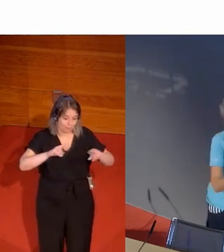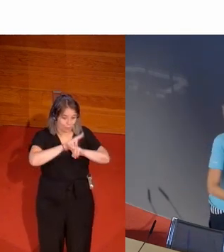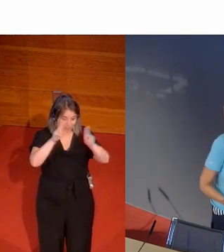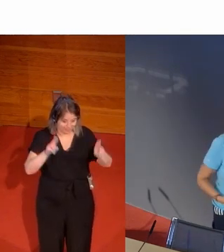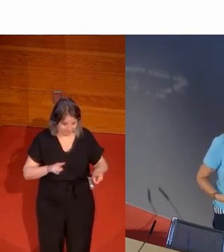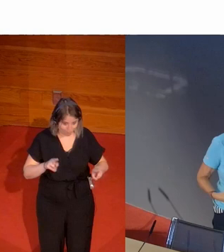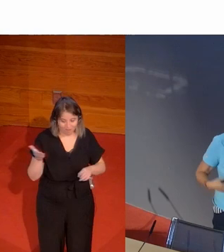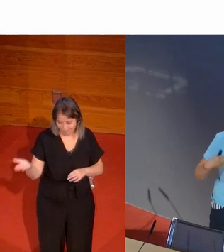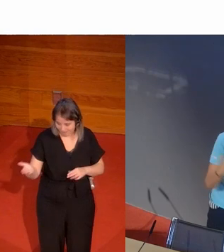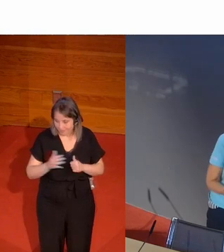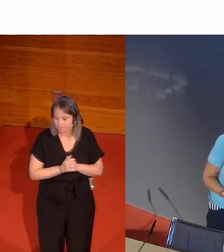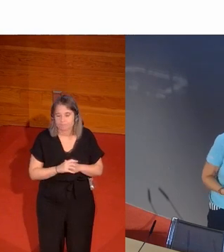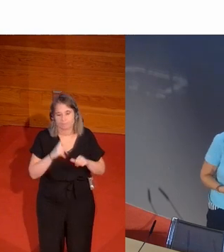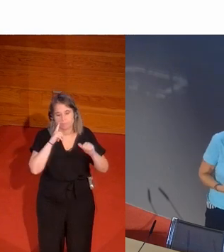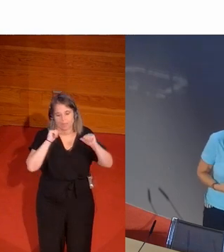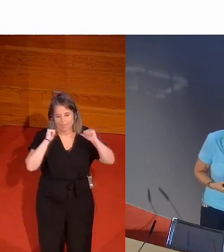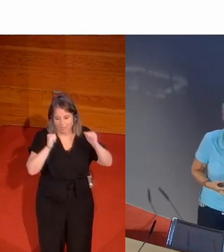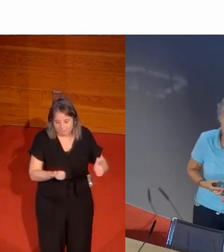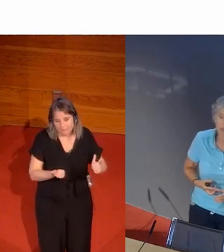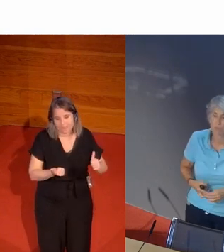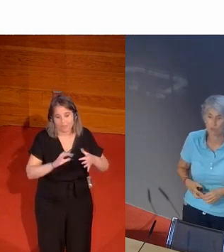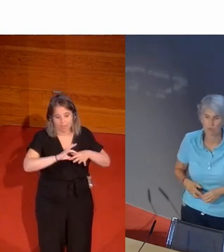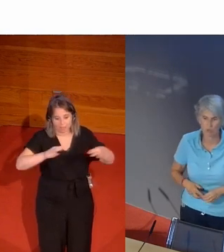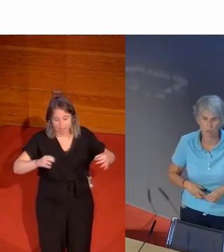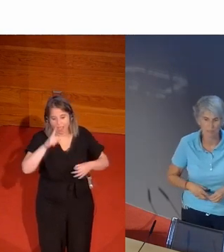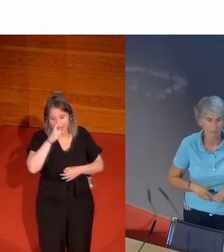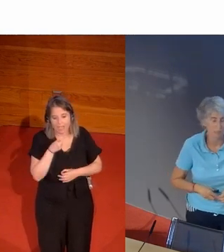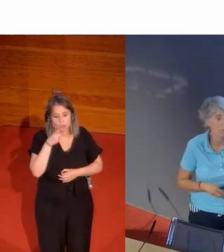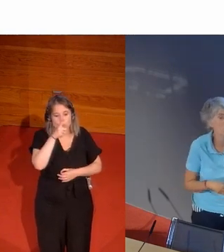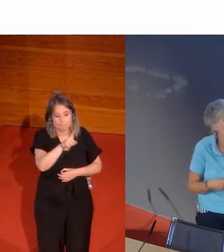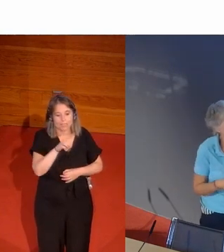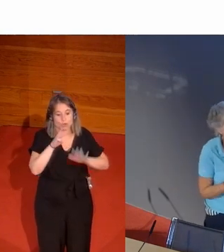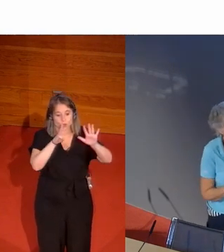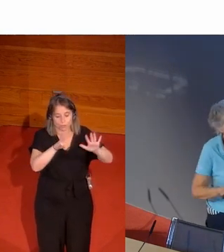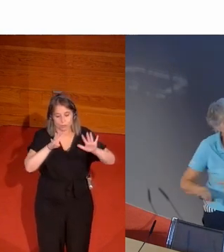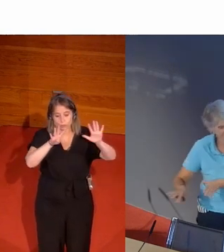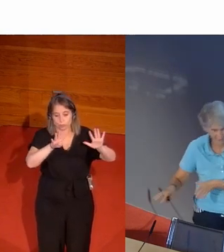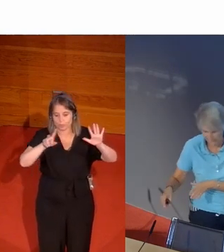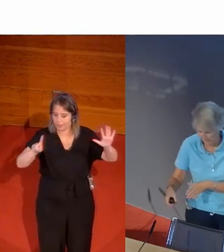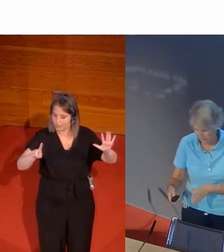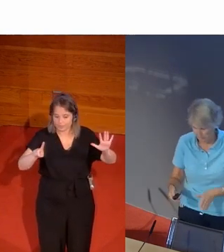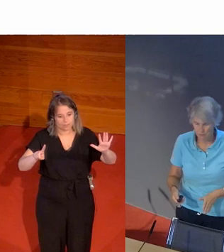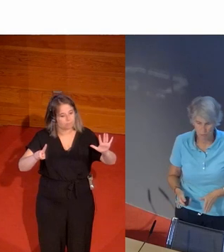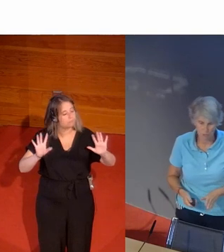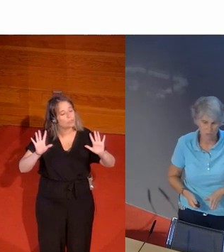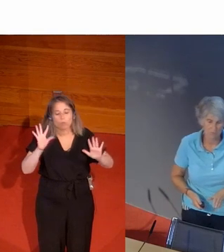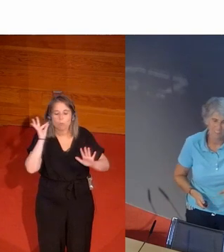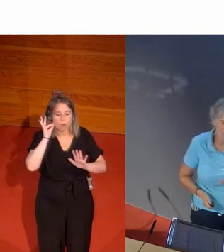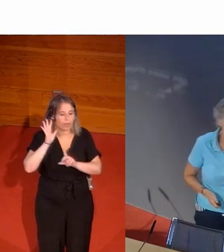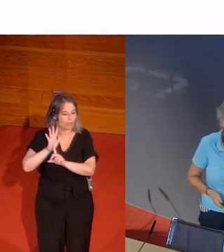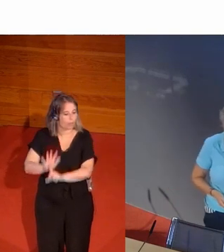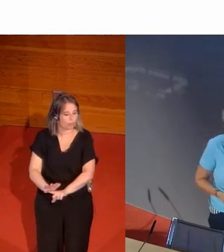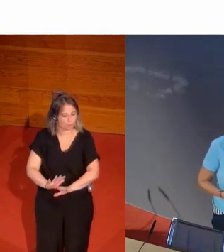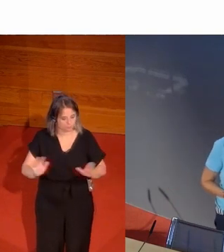que comienza sus nuevos Juegos Olímpicos en 1896 pero la mujer relegada como